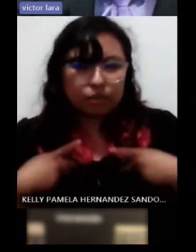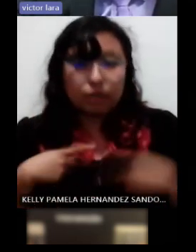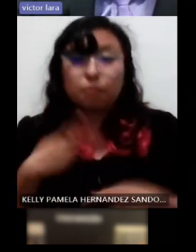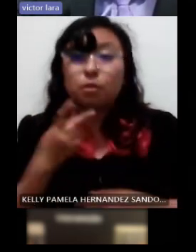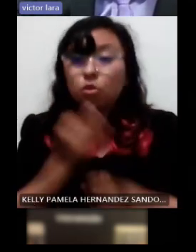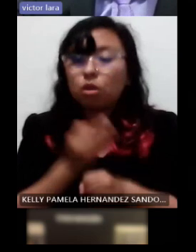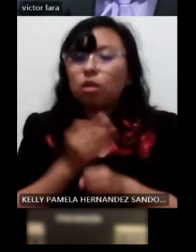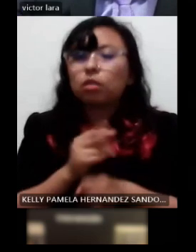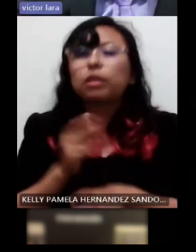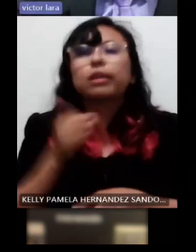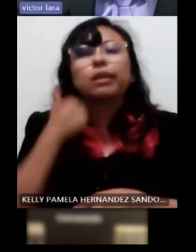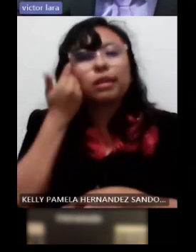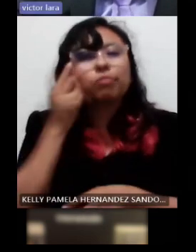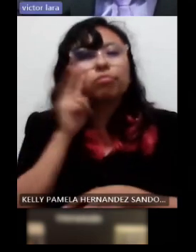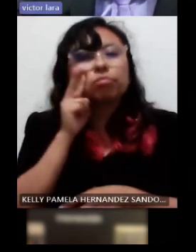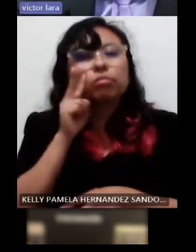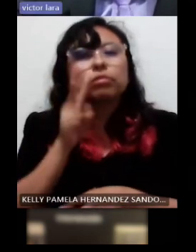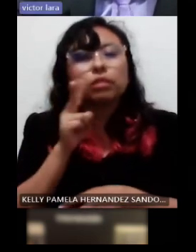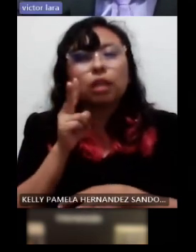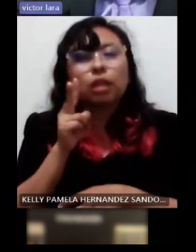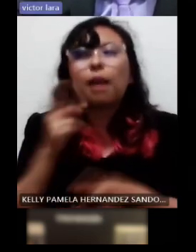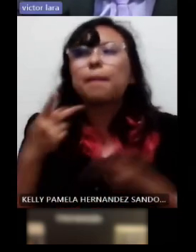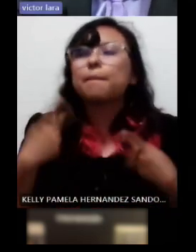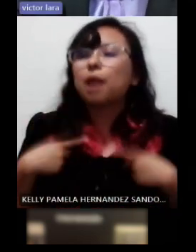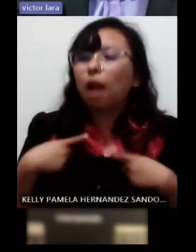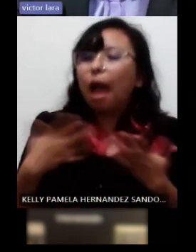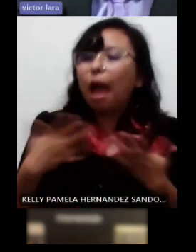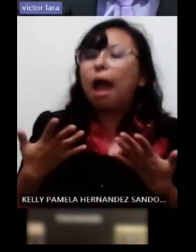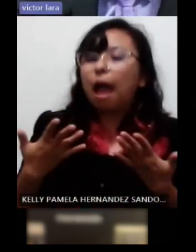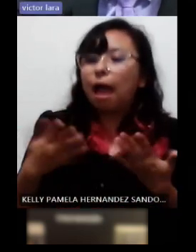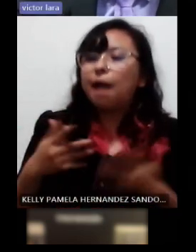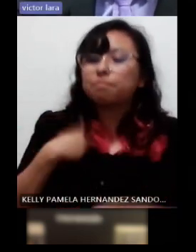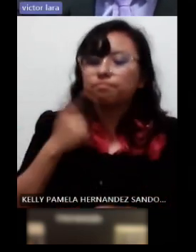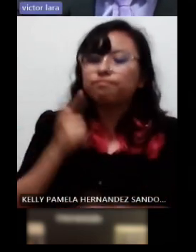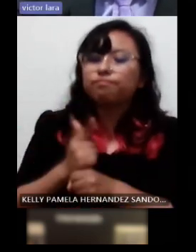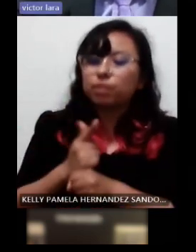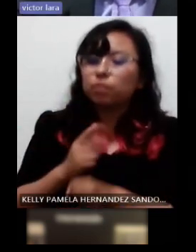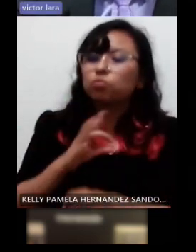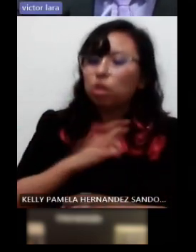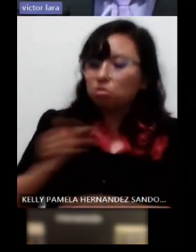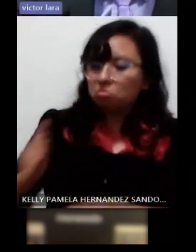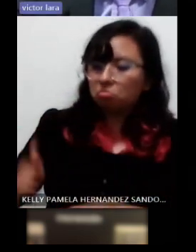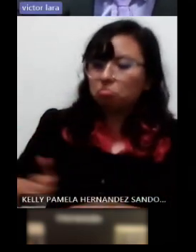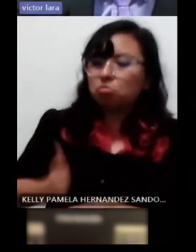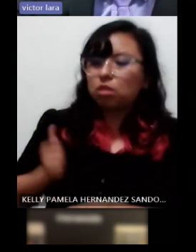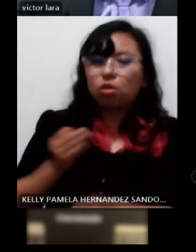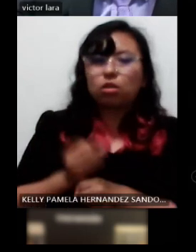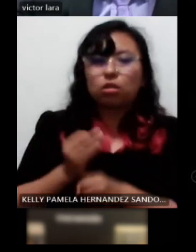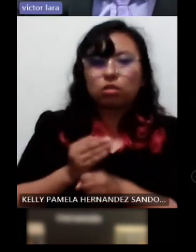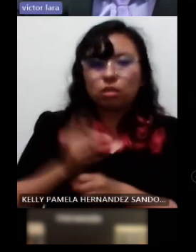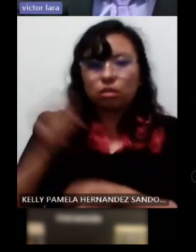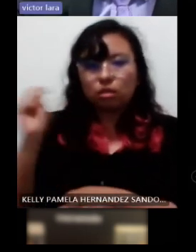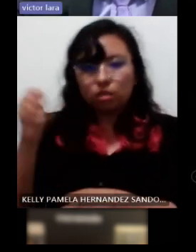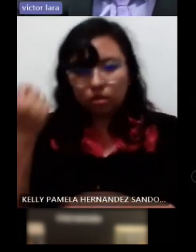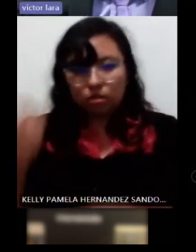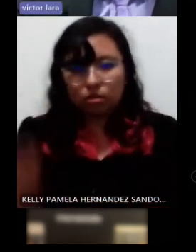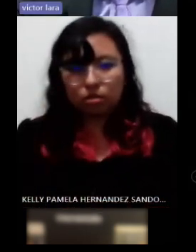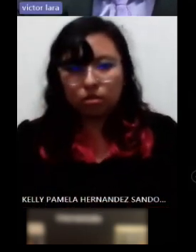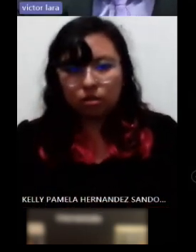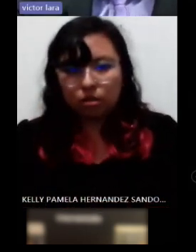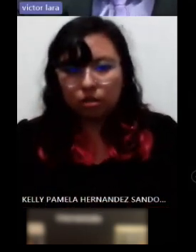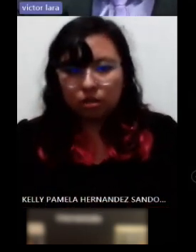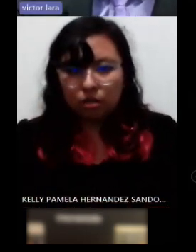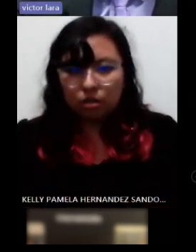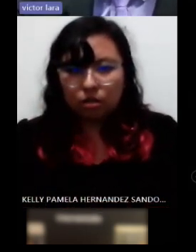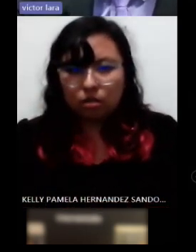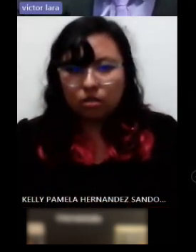es ver junto con ellos la manera de ir aprovechando este remanente visual por último pues el